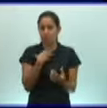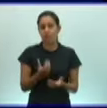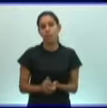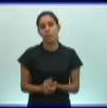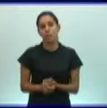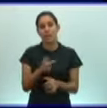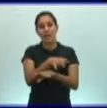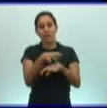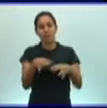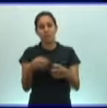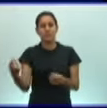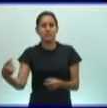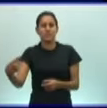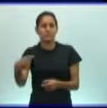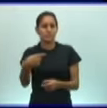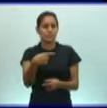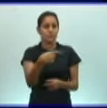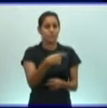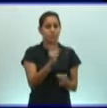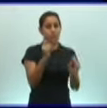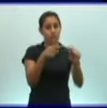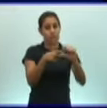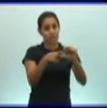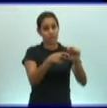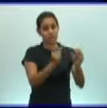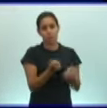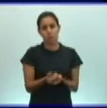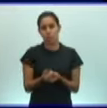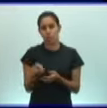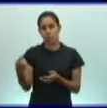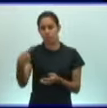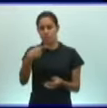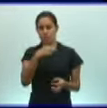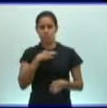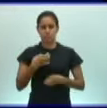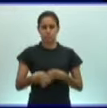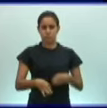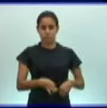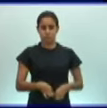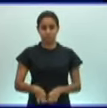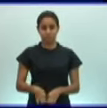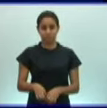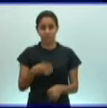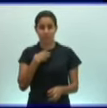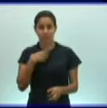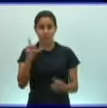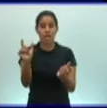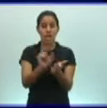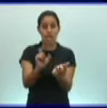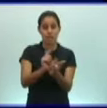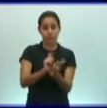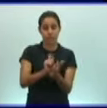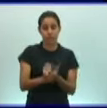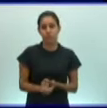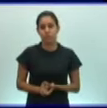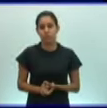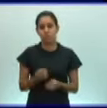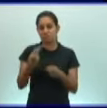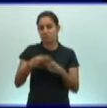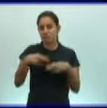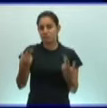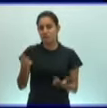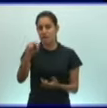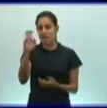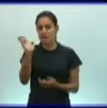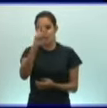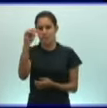intestinal, al osuro, al trigocefalo y al necato, que ustedes tienen en el libro de texto, como nematermintos? Por tanto, les